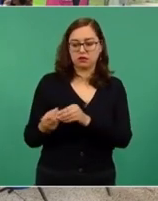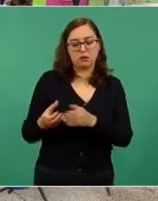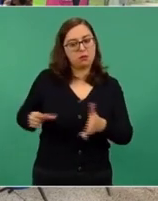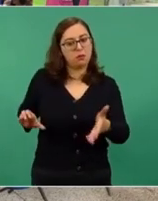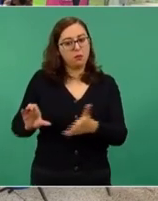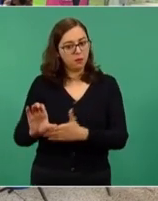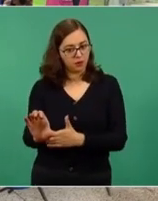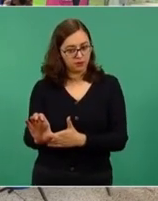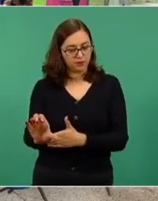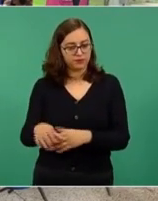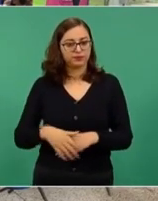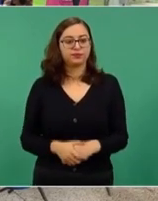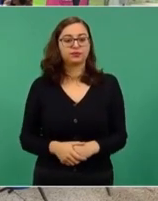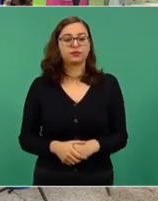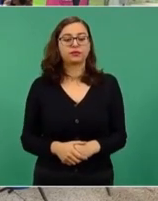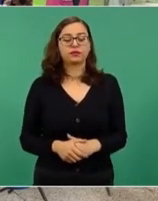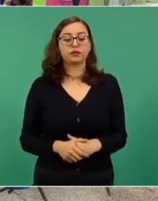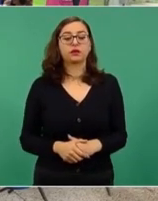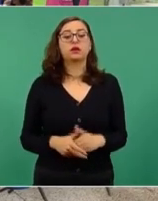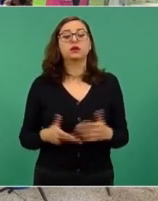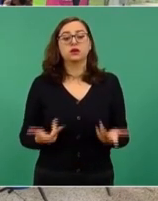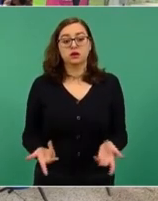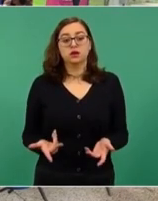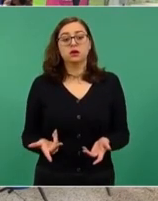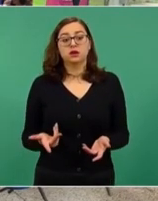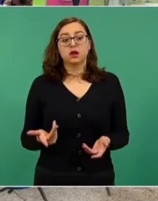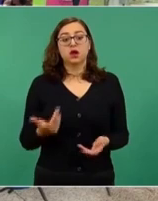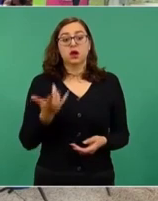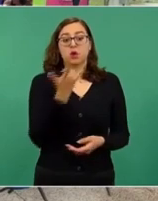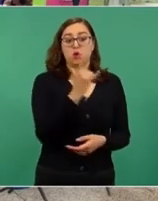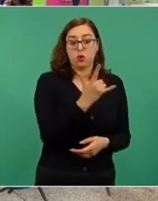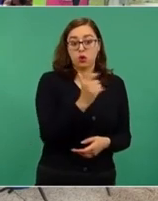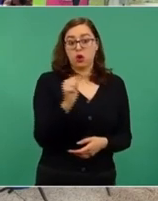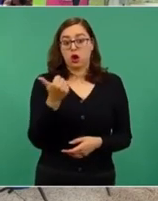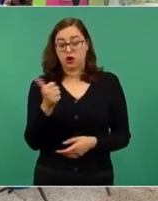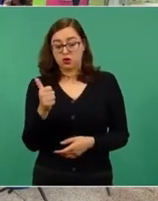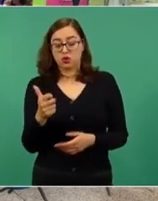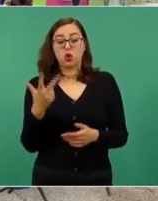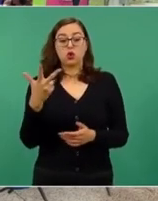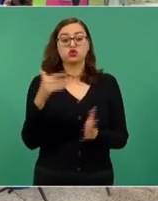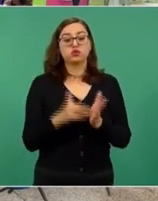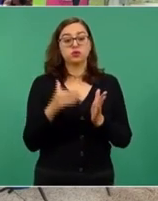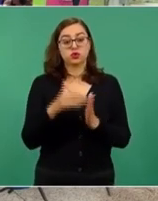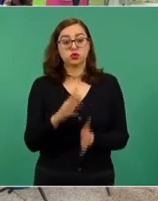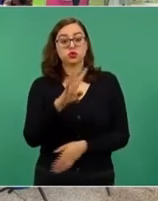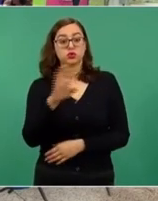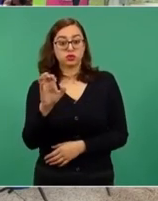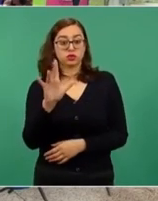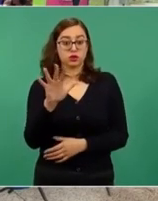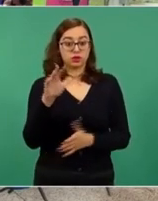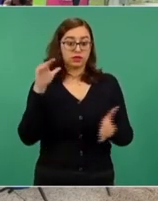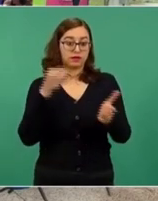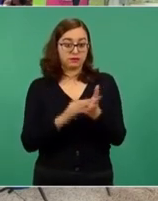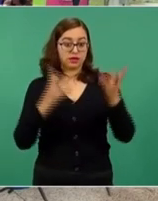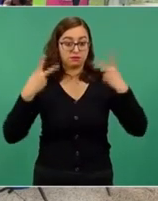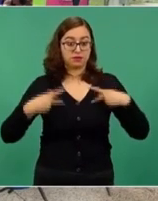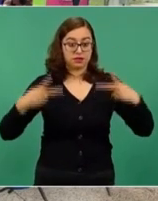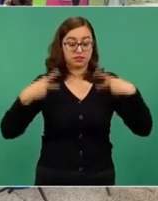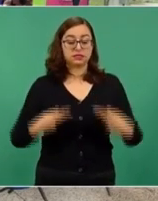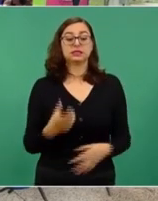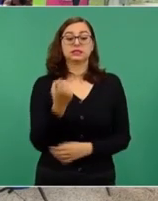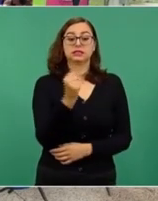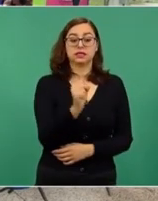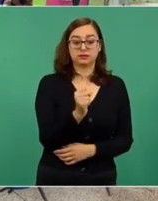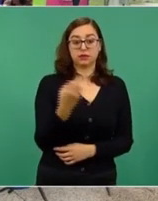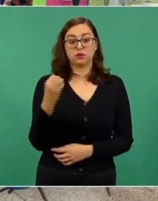-agosto vamos a tener ya un padrón pagado de ocho millones cuatrocientos cincuenta mil personas, para